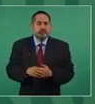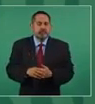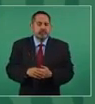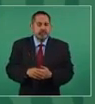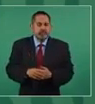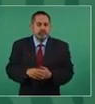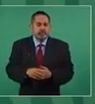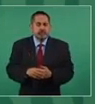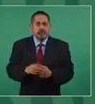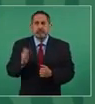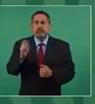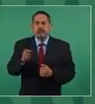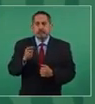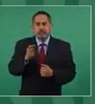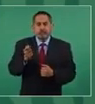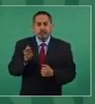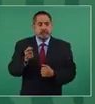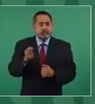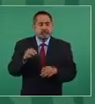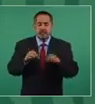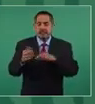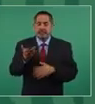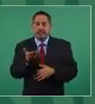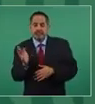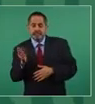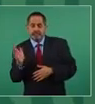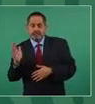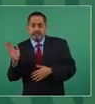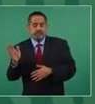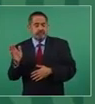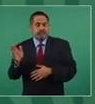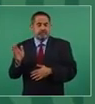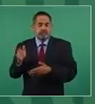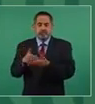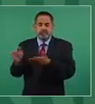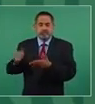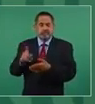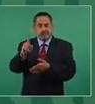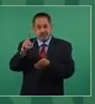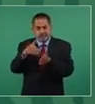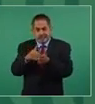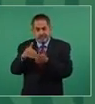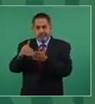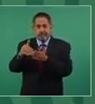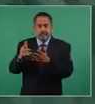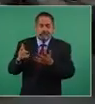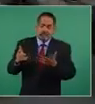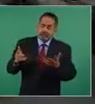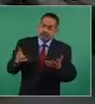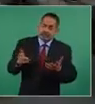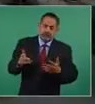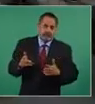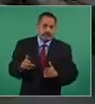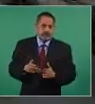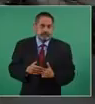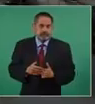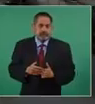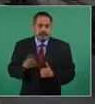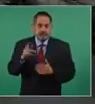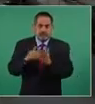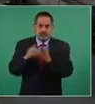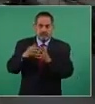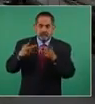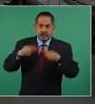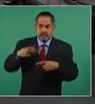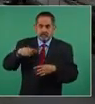fueron desempleados más de un millón de